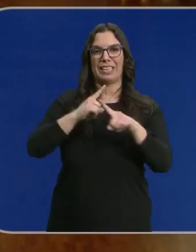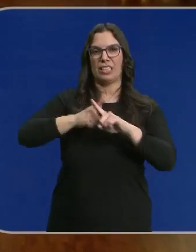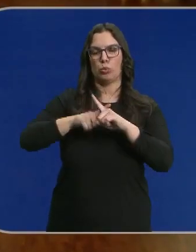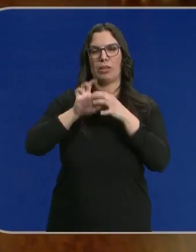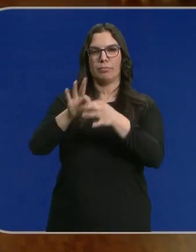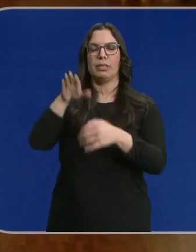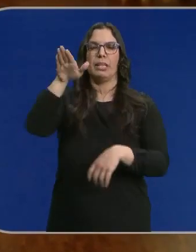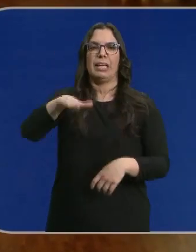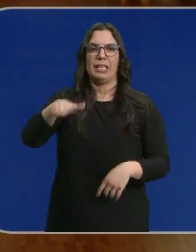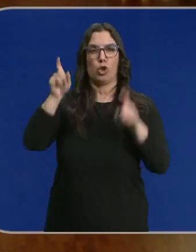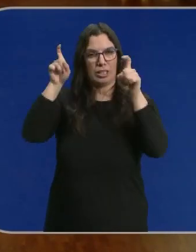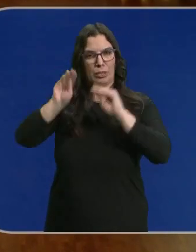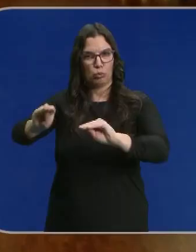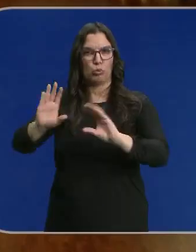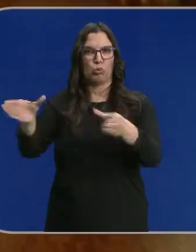13 años al que entrenaba.